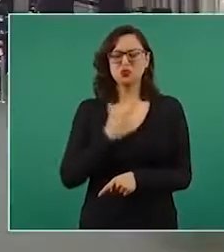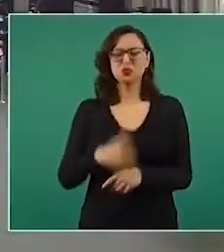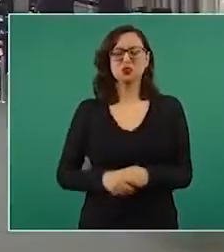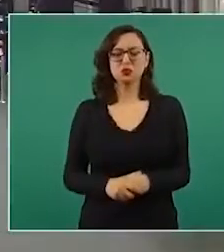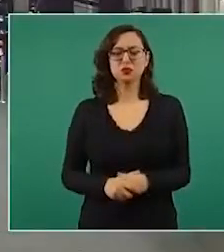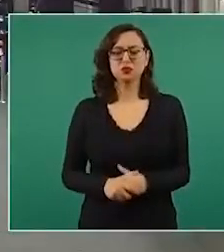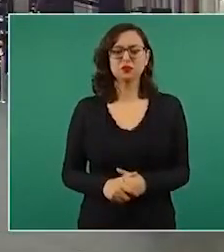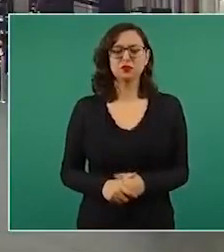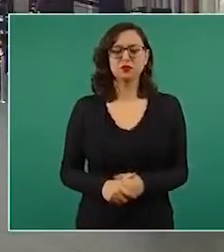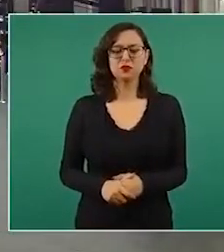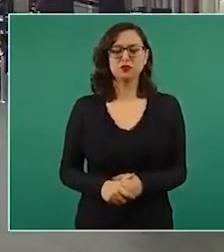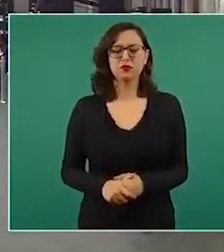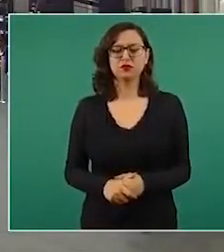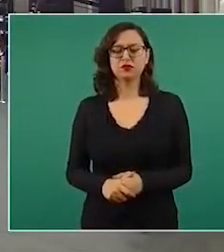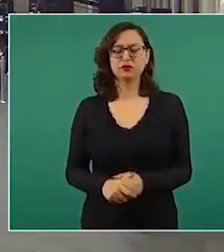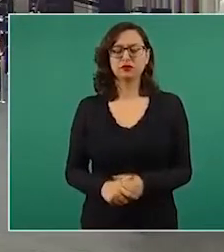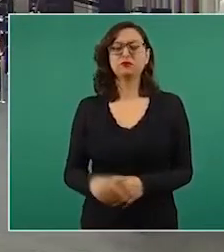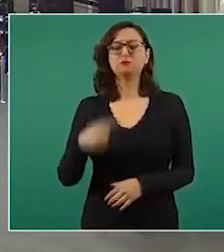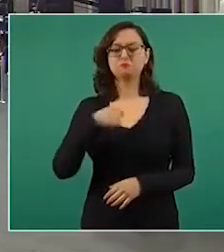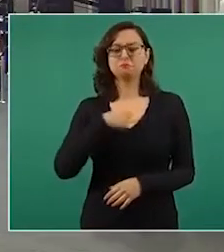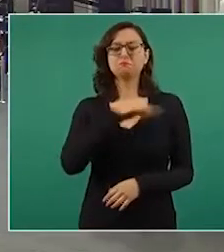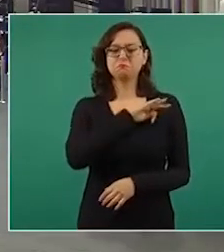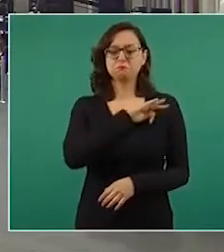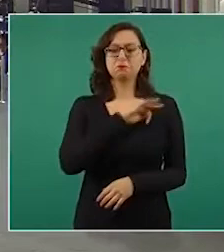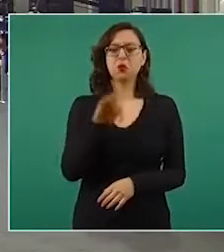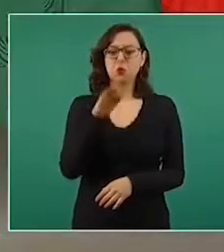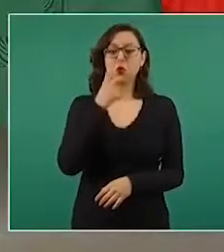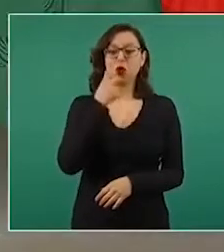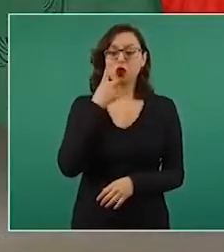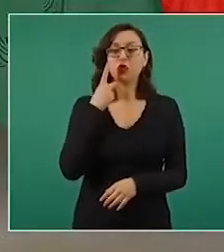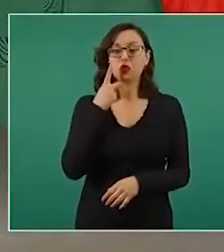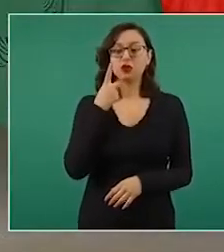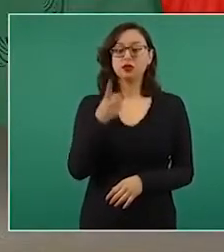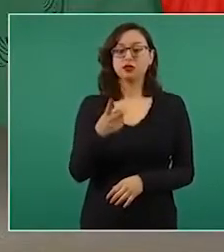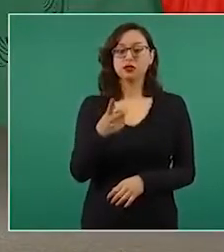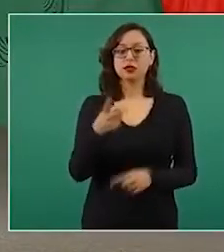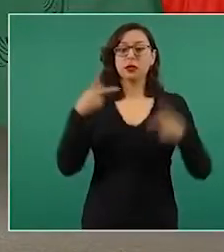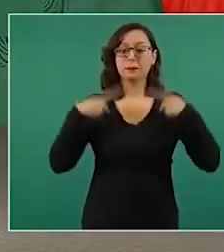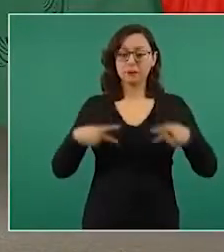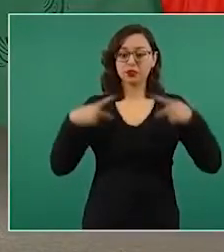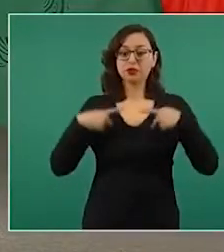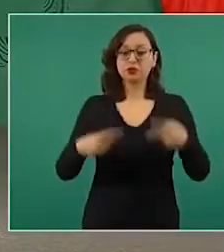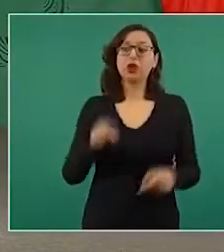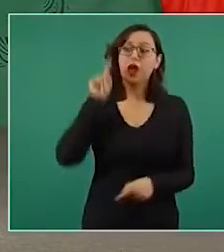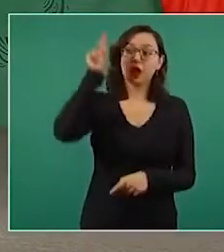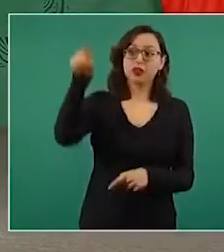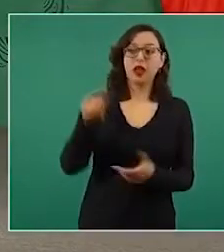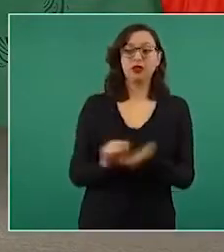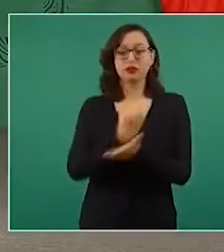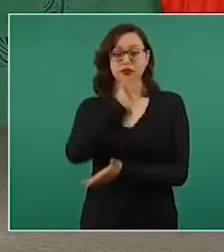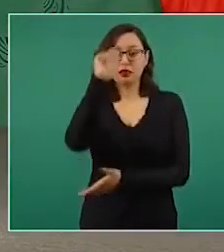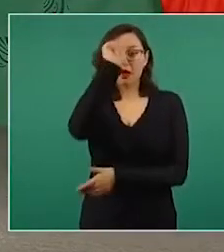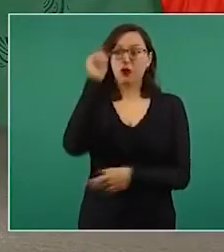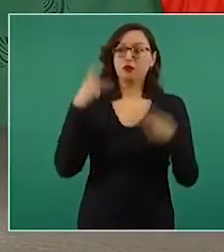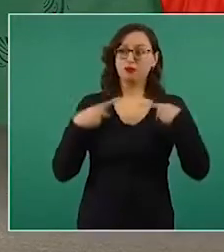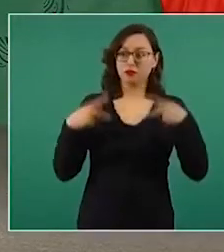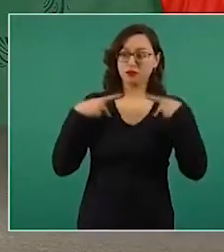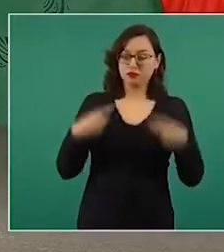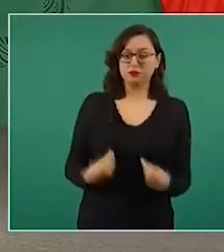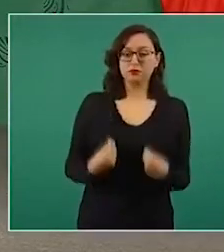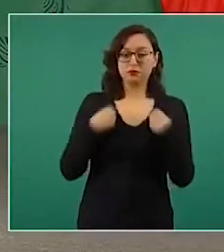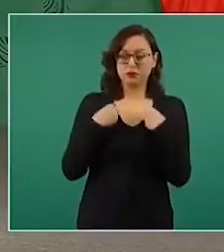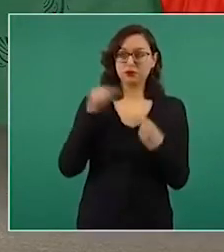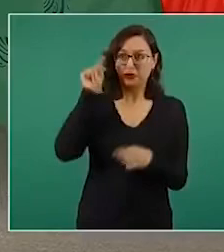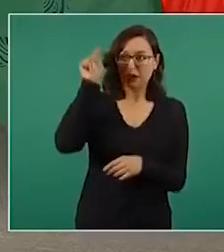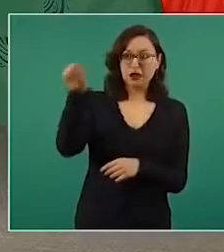decirle a la gente de Tláhuatl y a